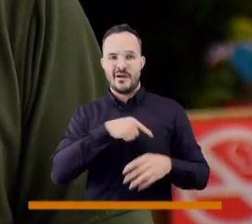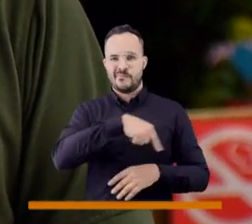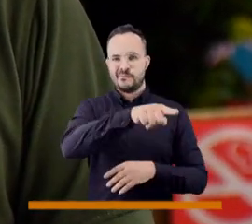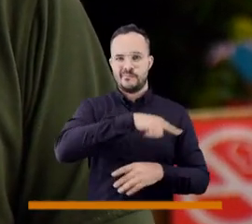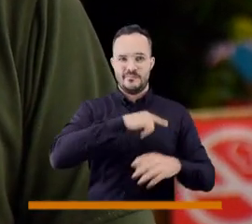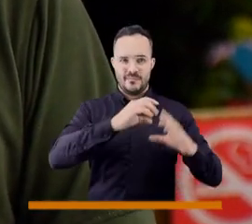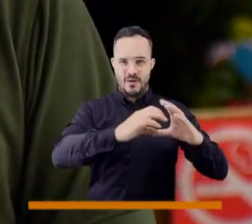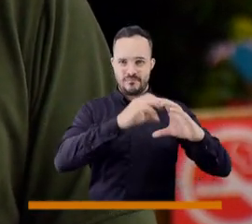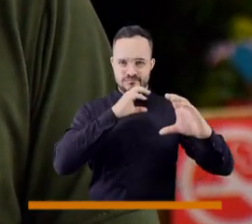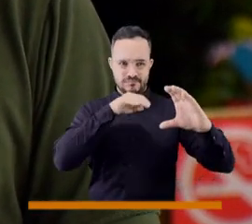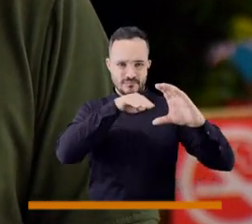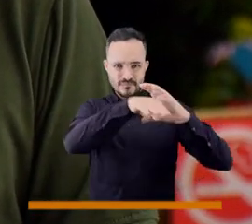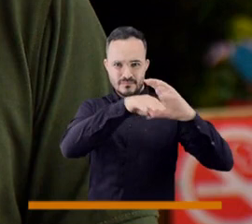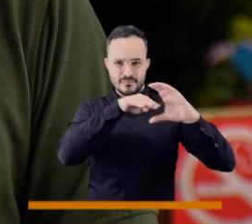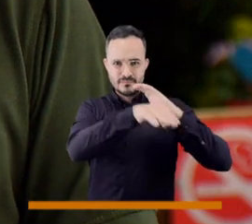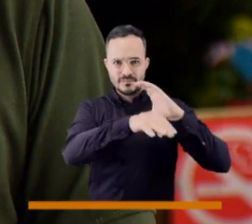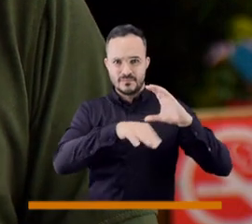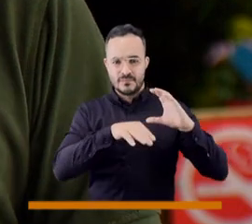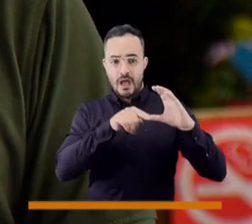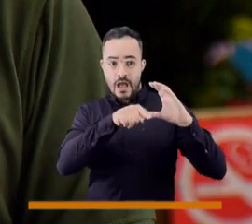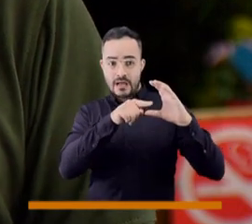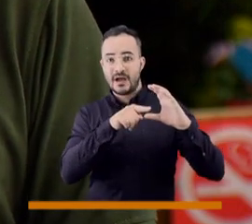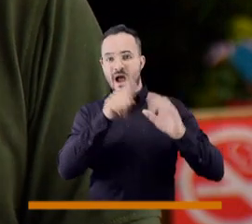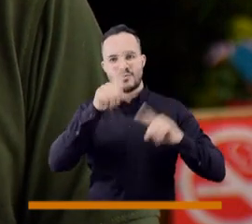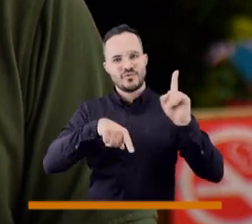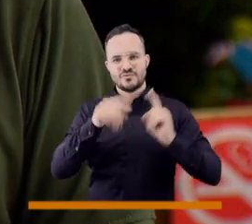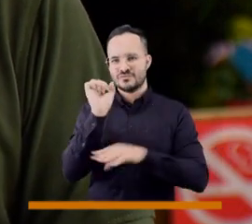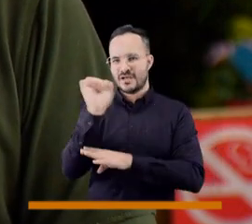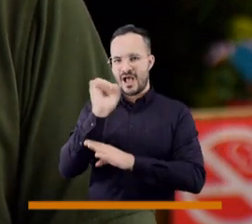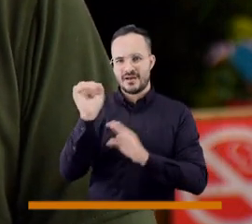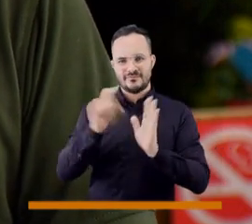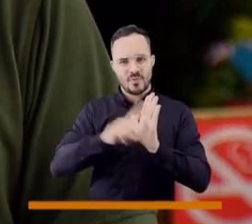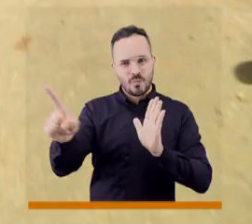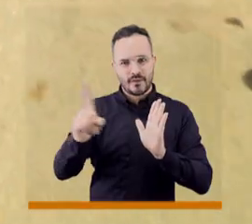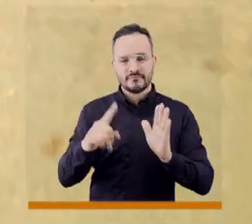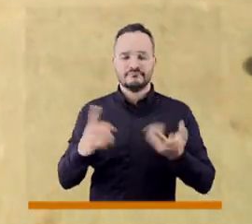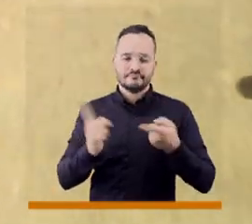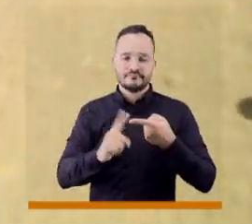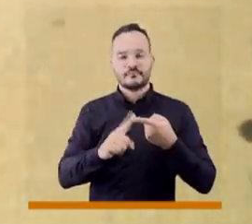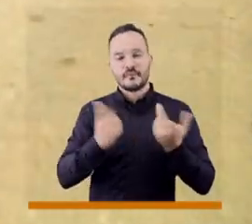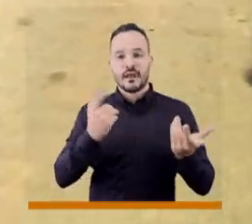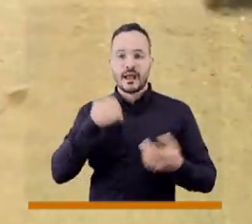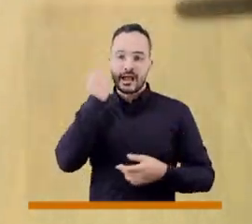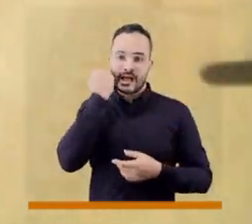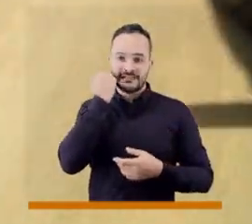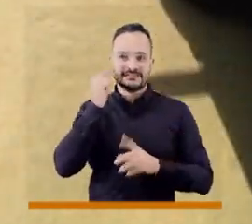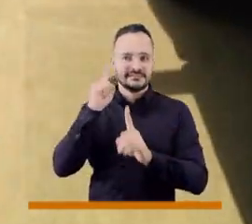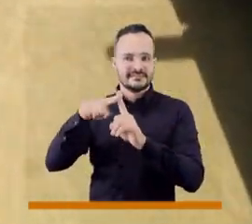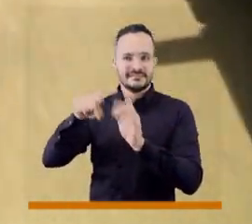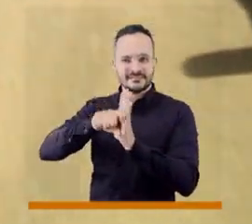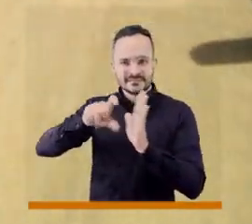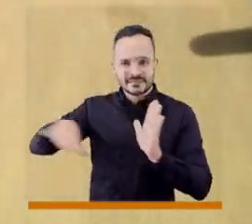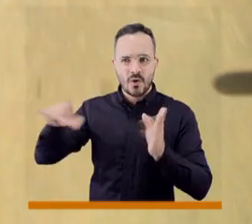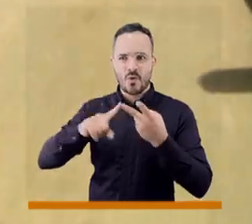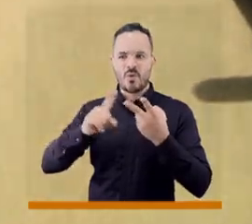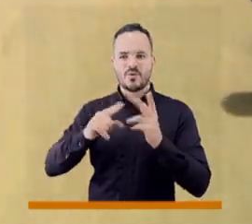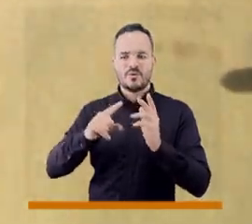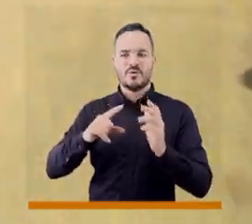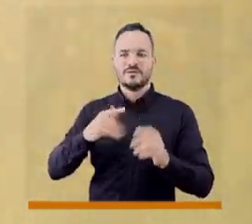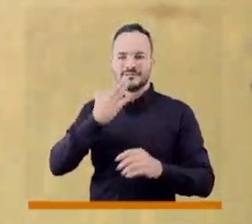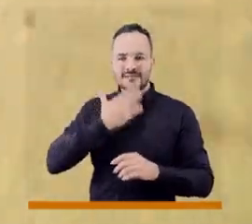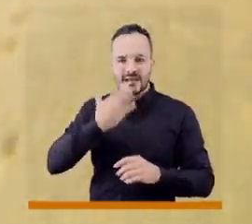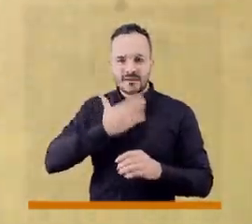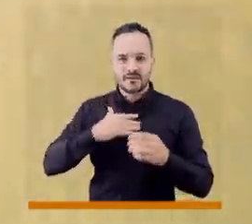no está permitido por el túnel, como son los vehículos de gas que abastecen a Santa Fe, Antioquia, San Jerónimo,